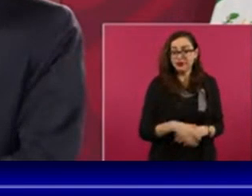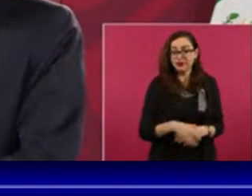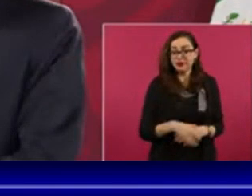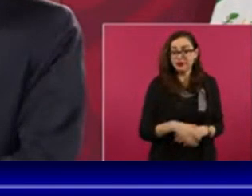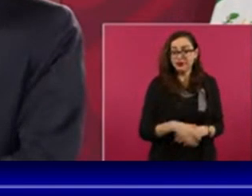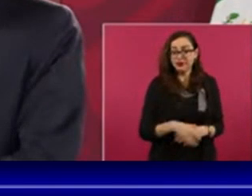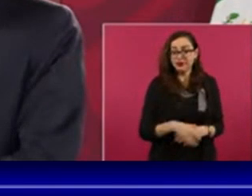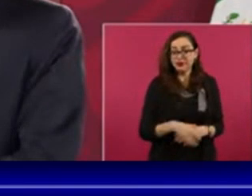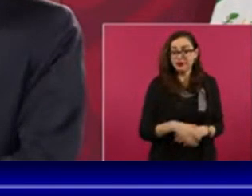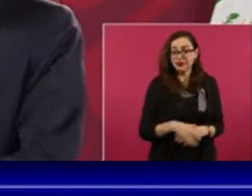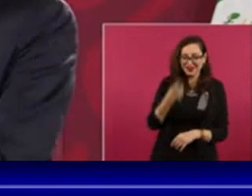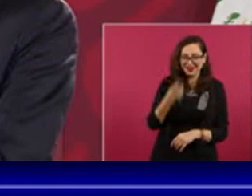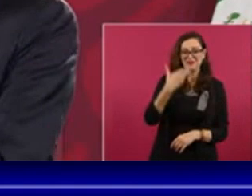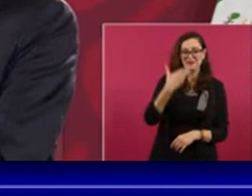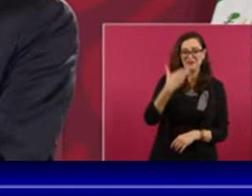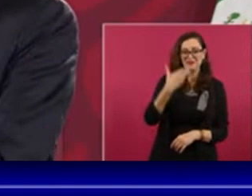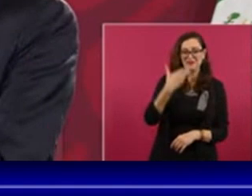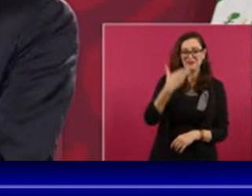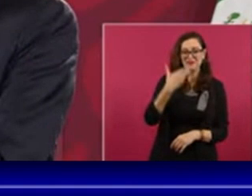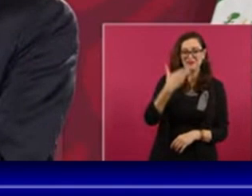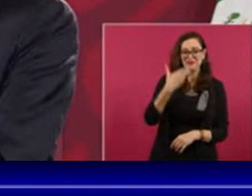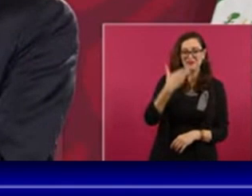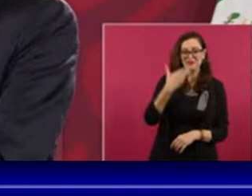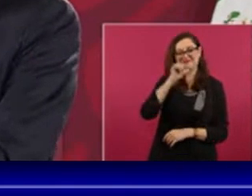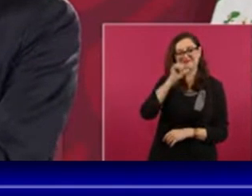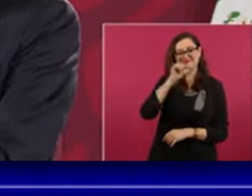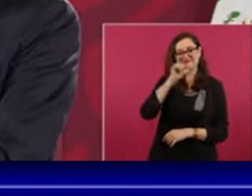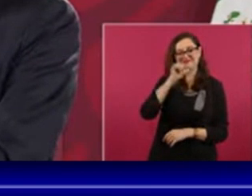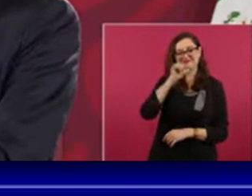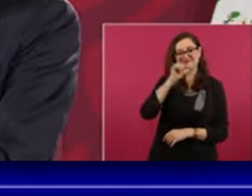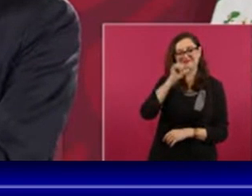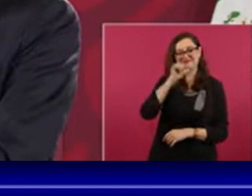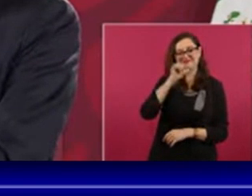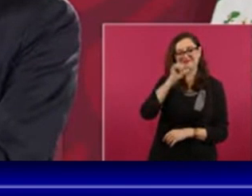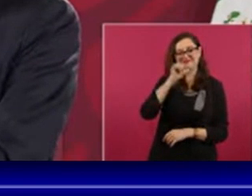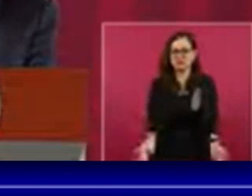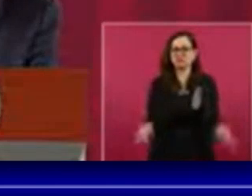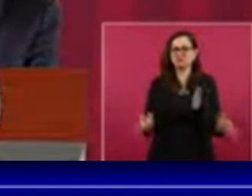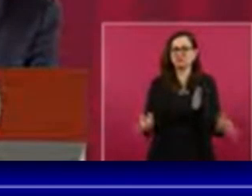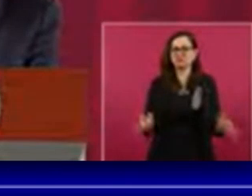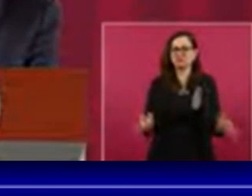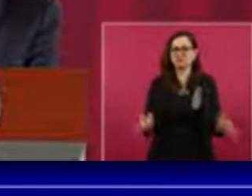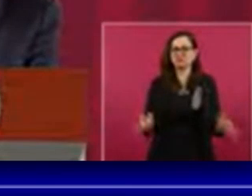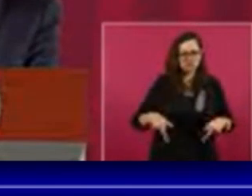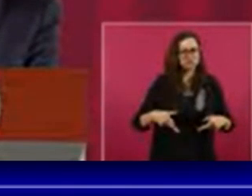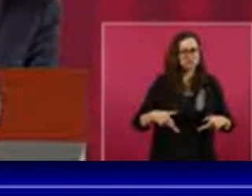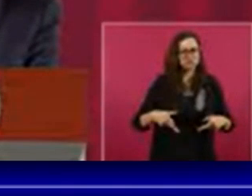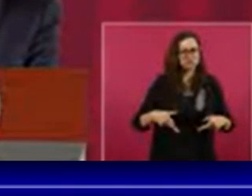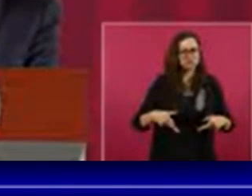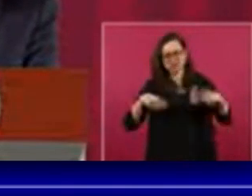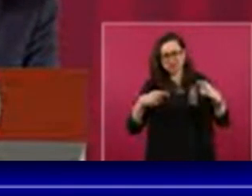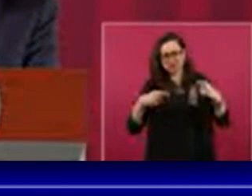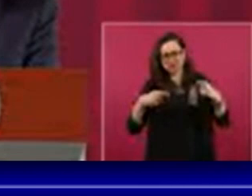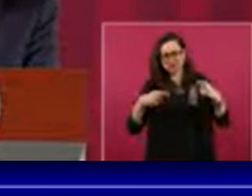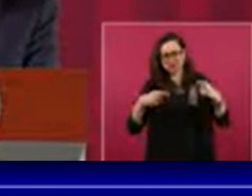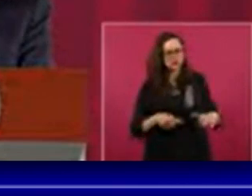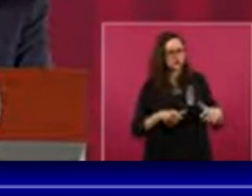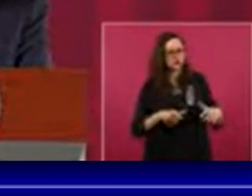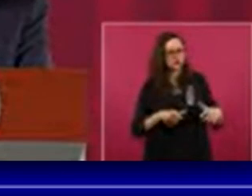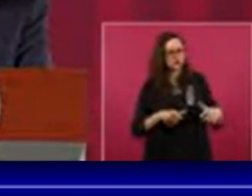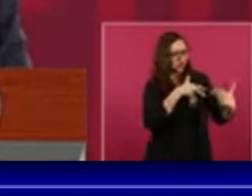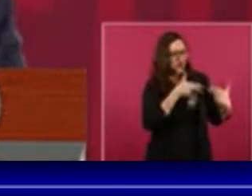presidente Andrés Manuel López Obrador, toma un tema muy importante para los jubilados del IMSS.